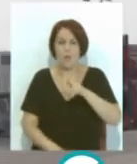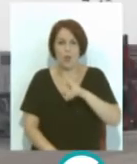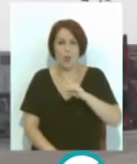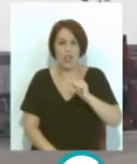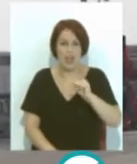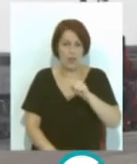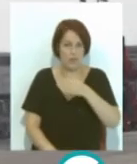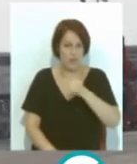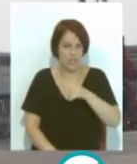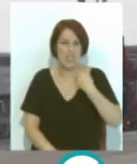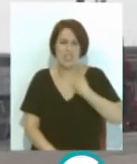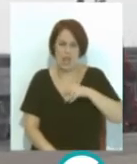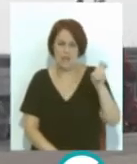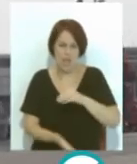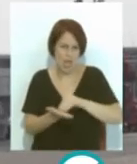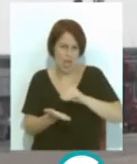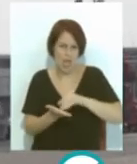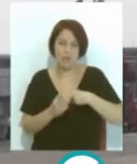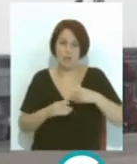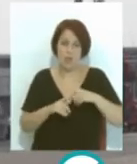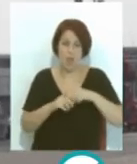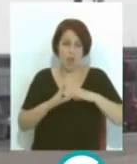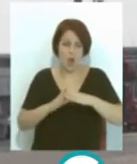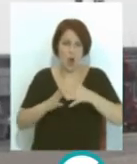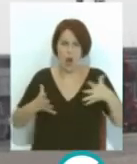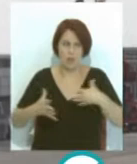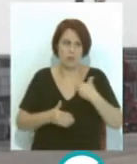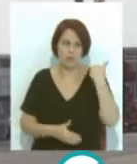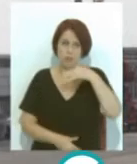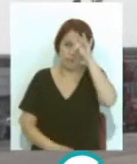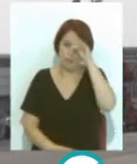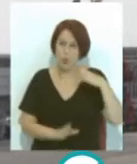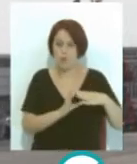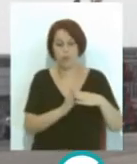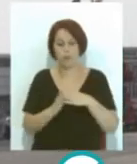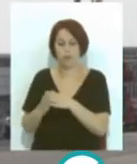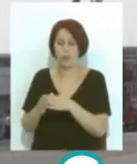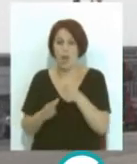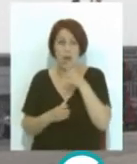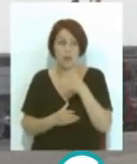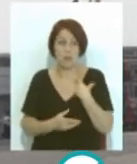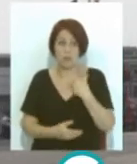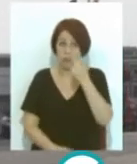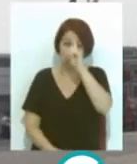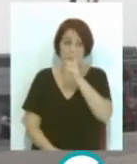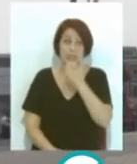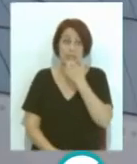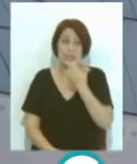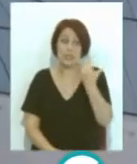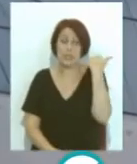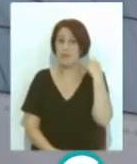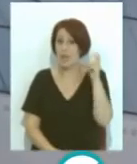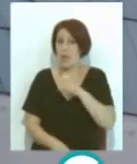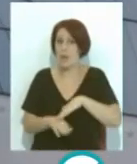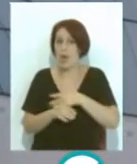ocasiones el puerto de Cádiz. Este megayate llegó el pasado domingo a la capital y por el momento se desconoce si, como en veces anteriores, viene